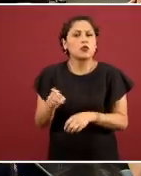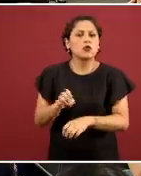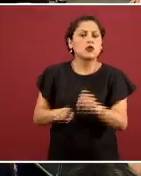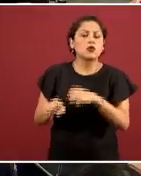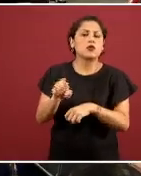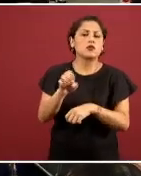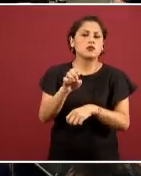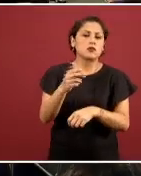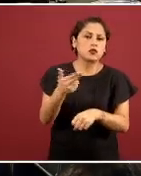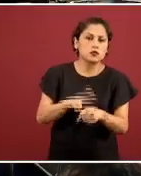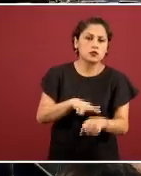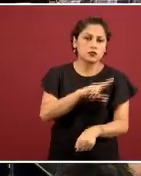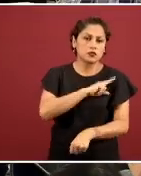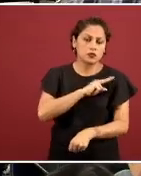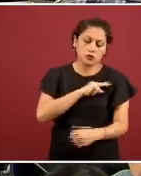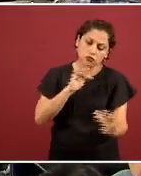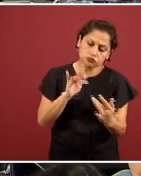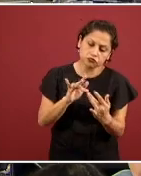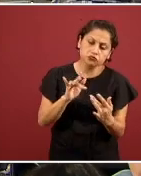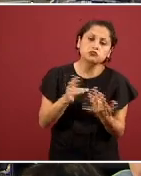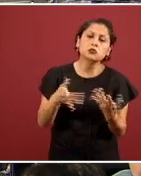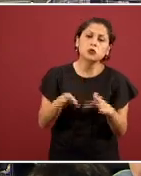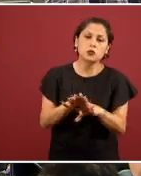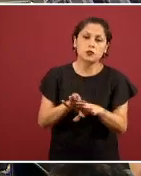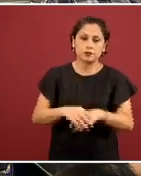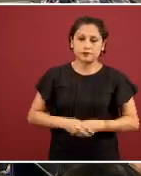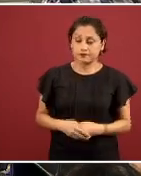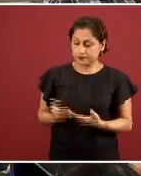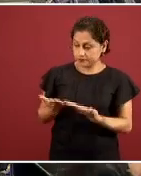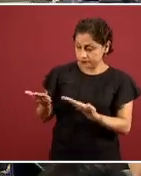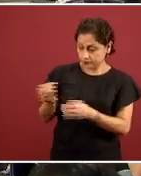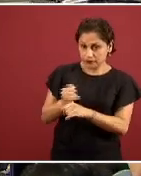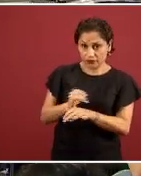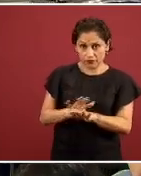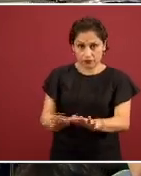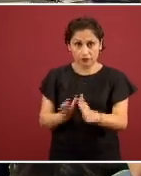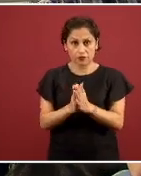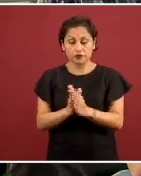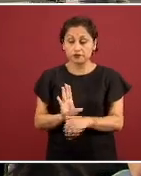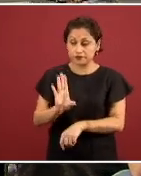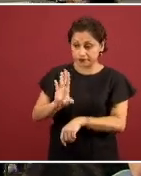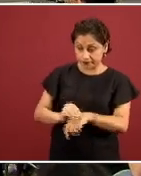Alomía si nos conduce por el informe. Con su permiso, señor secretario.